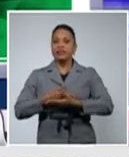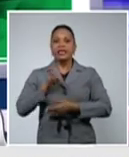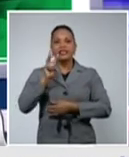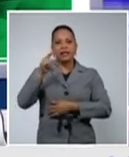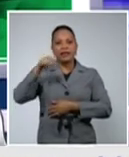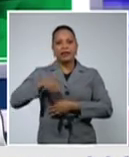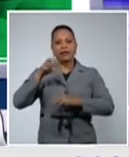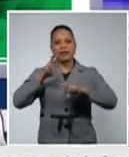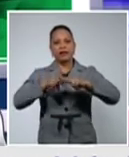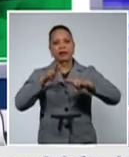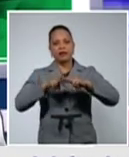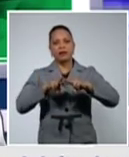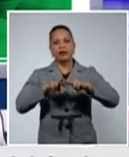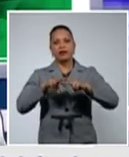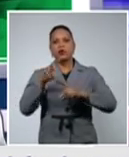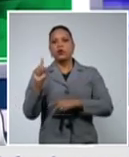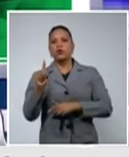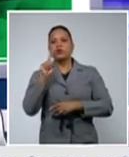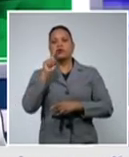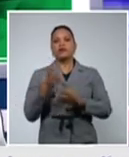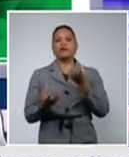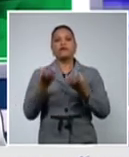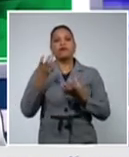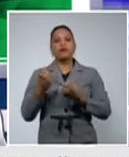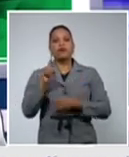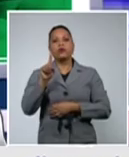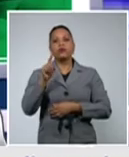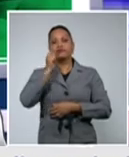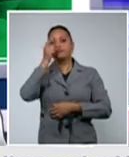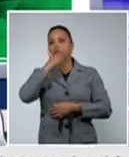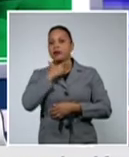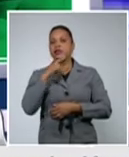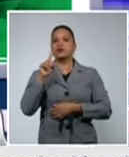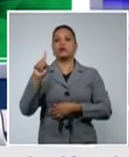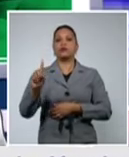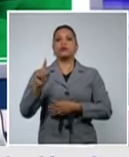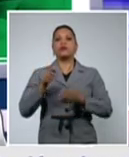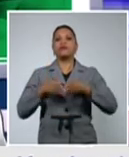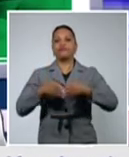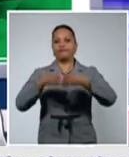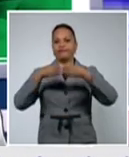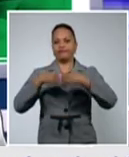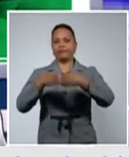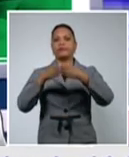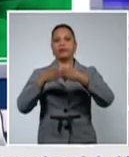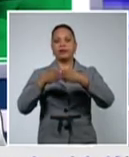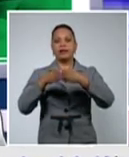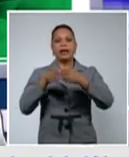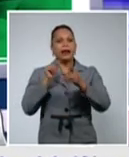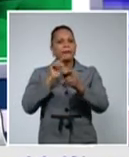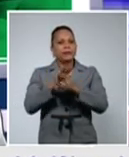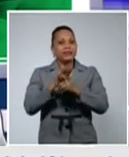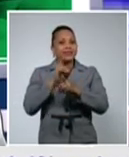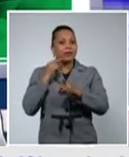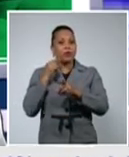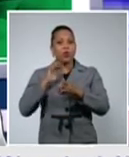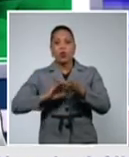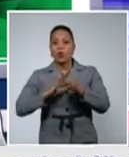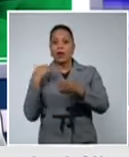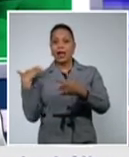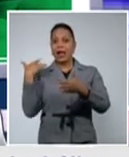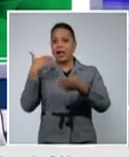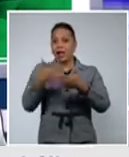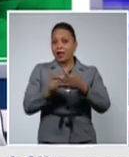de Cienfuegos uno de Ciego de Ávila y uno de Granma. Ya desde el inicio de la pandemia 6